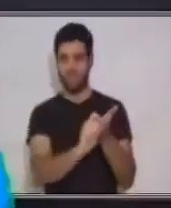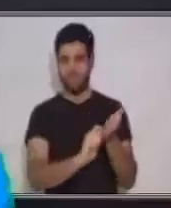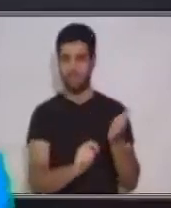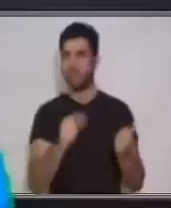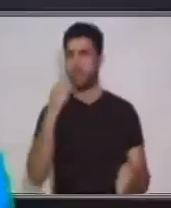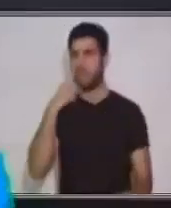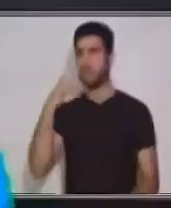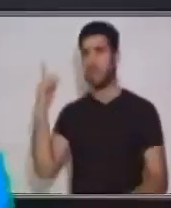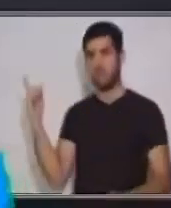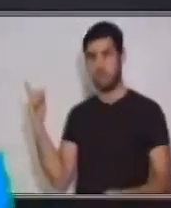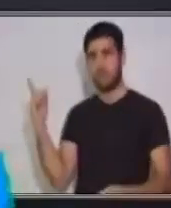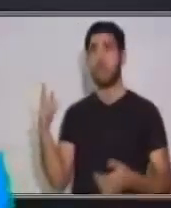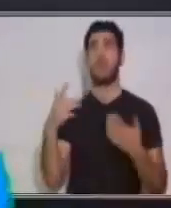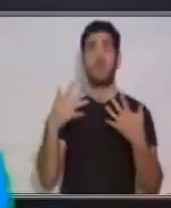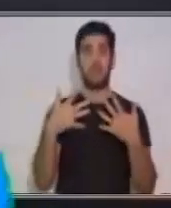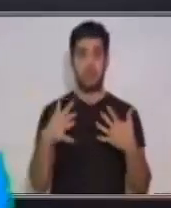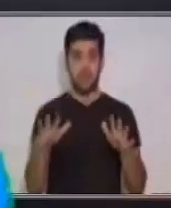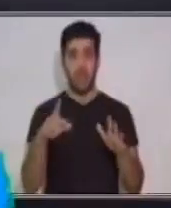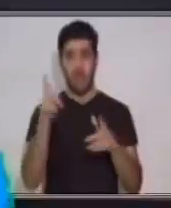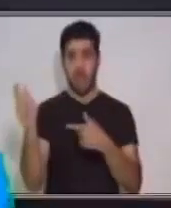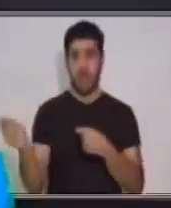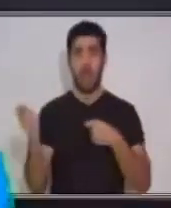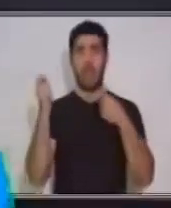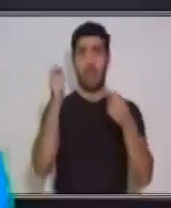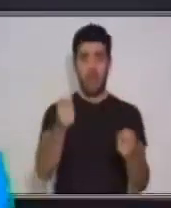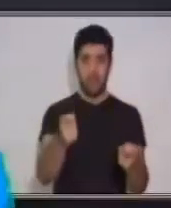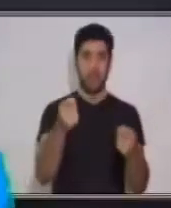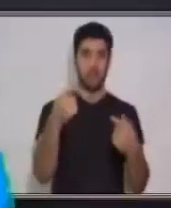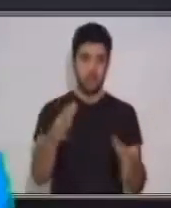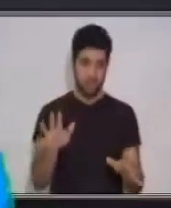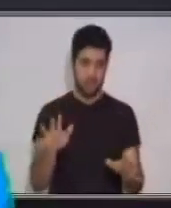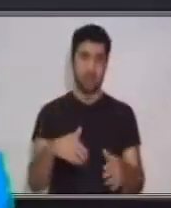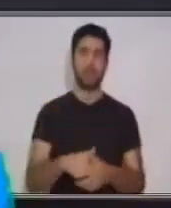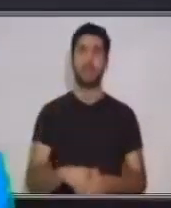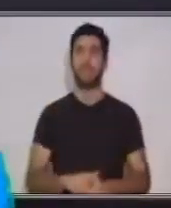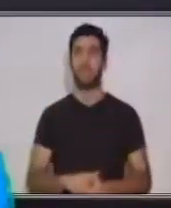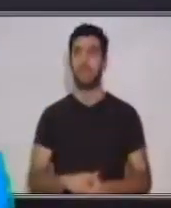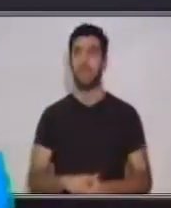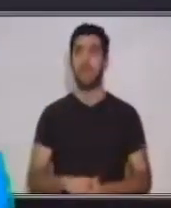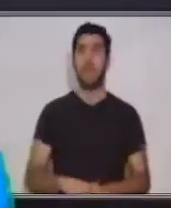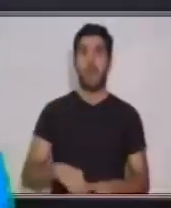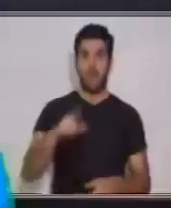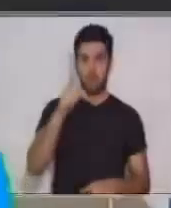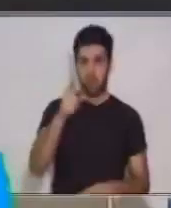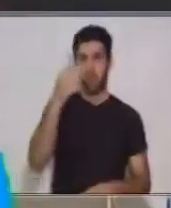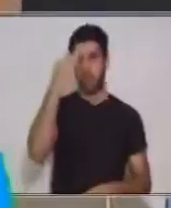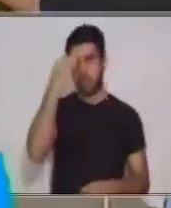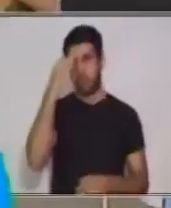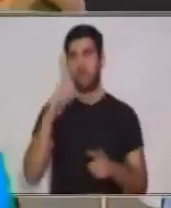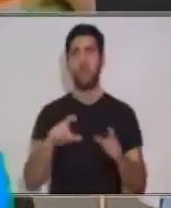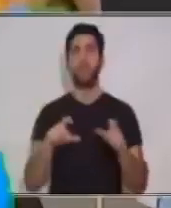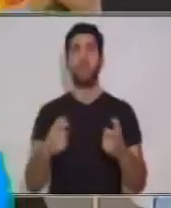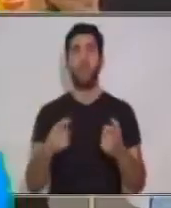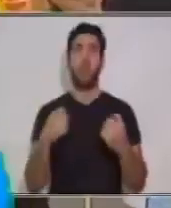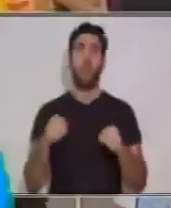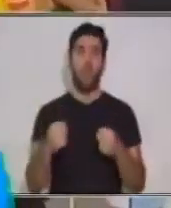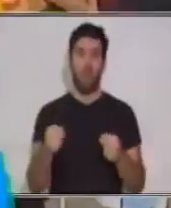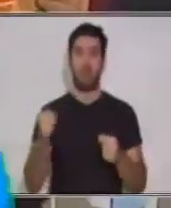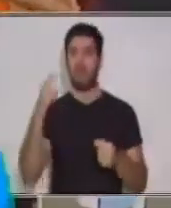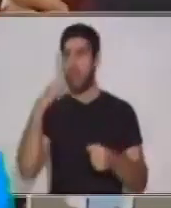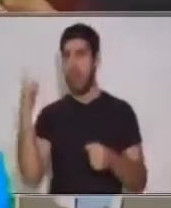lenguaje. Así, posteriormente cuando la recibas de parte de tu director o maestra en la escuela, ya sabes cómo vas a poder trabajar esta actividad.